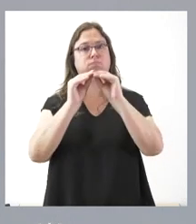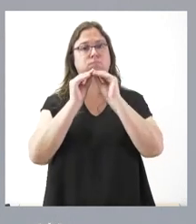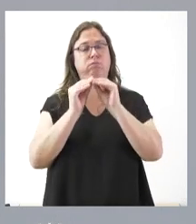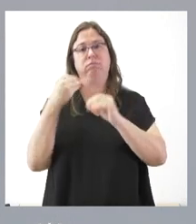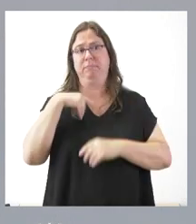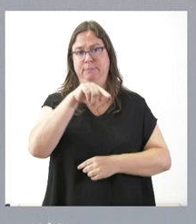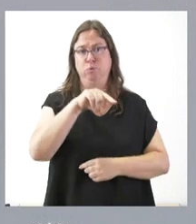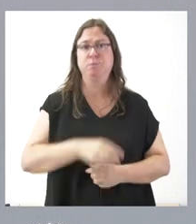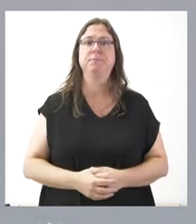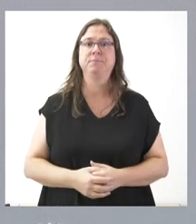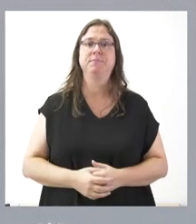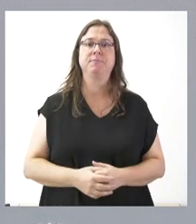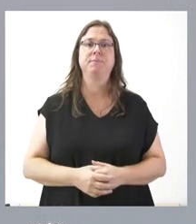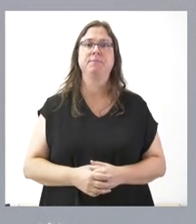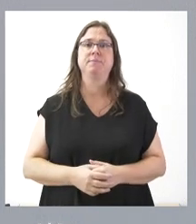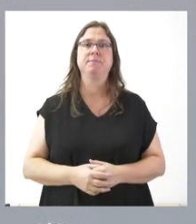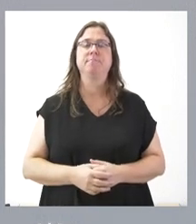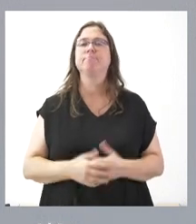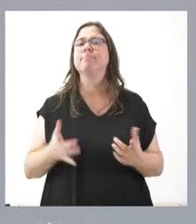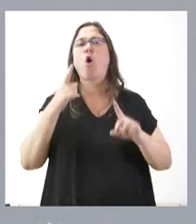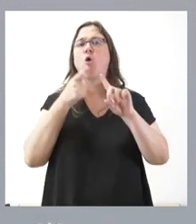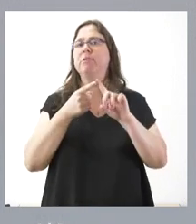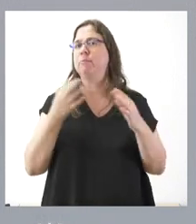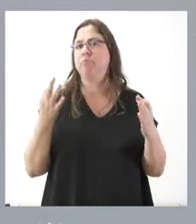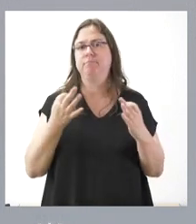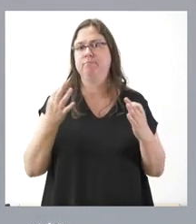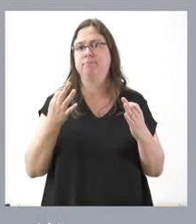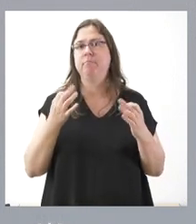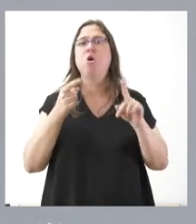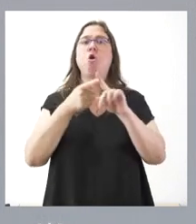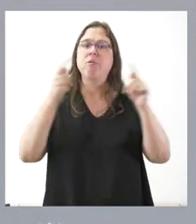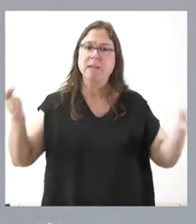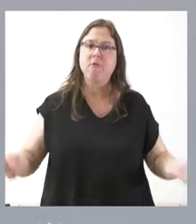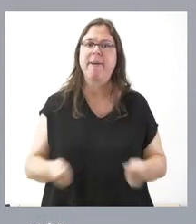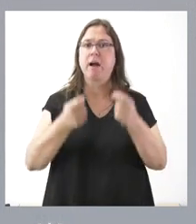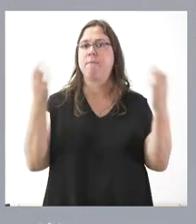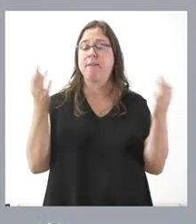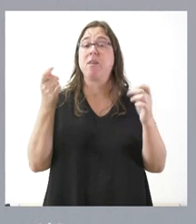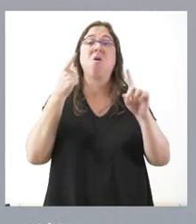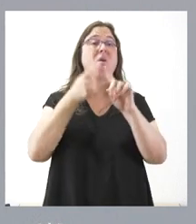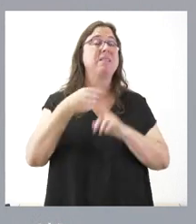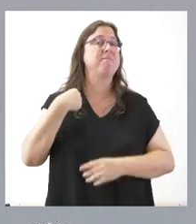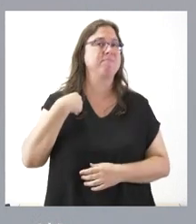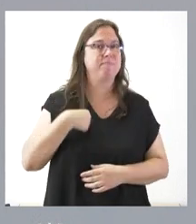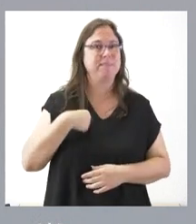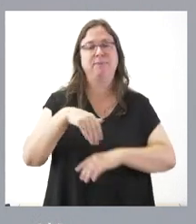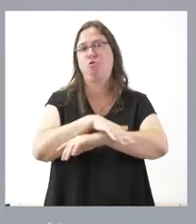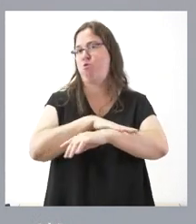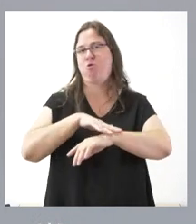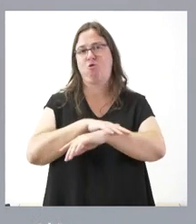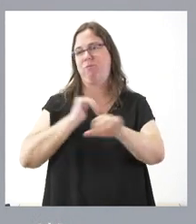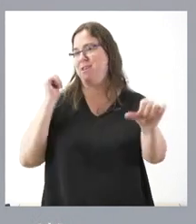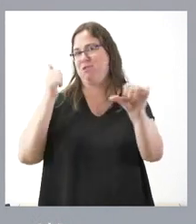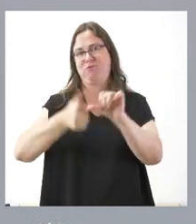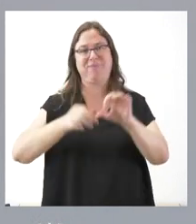misma. ¿Cuál es el objetivo de esta campaña? El mismo objetivo que este Gobierno ha tenido